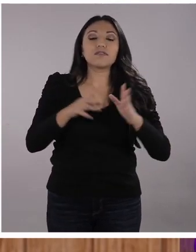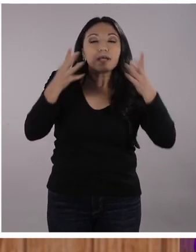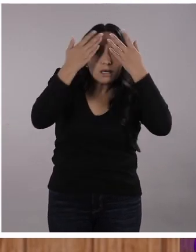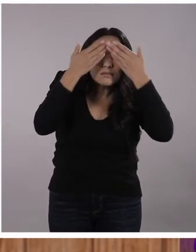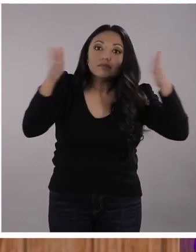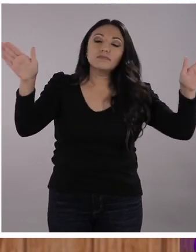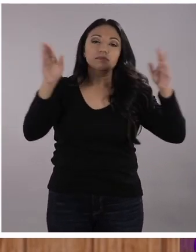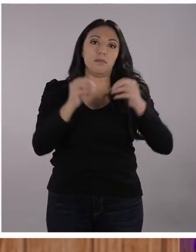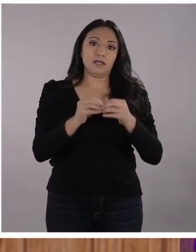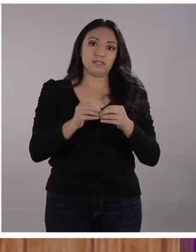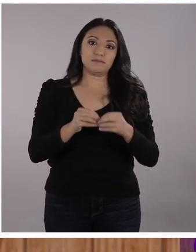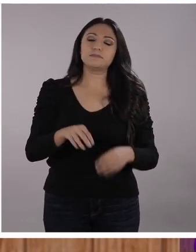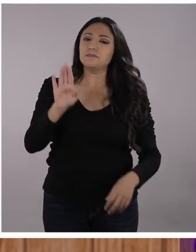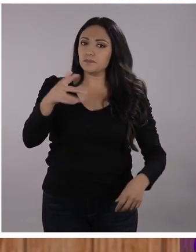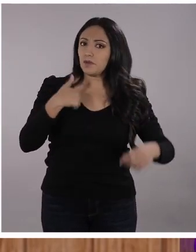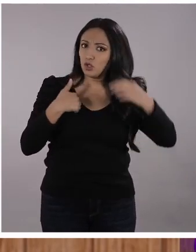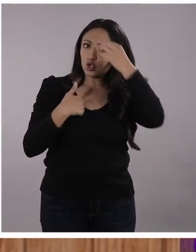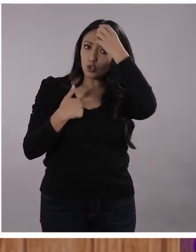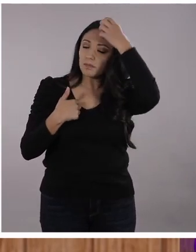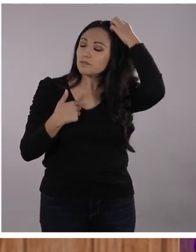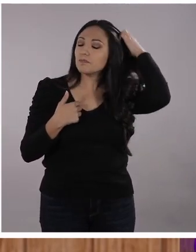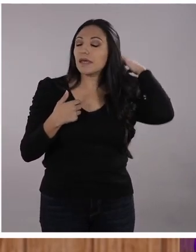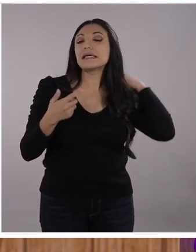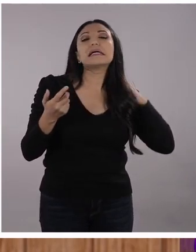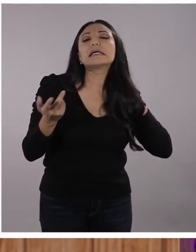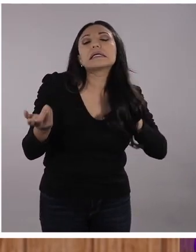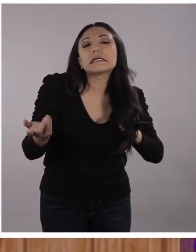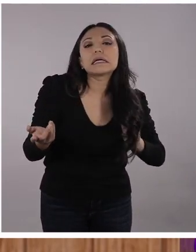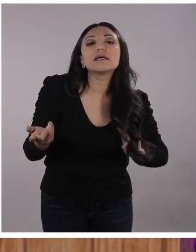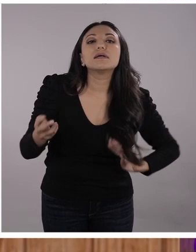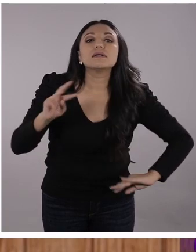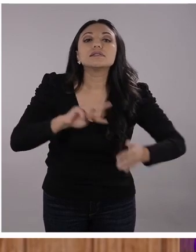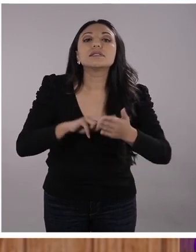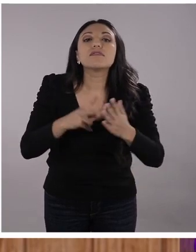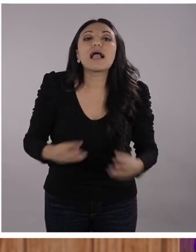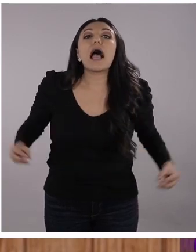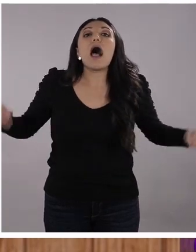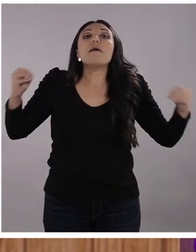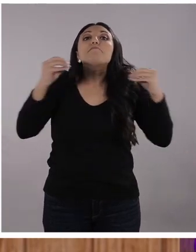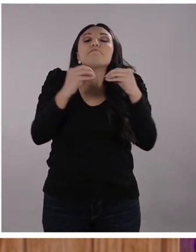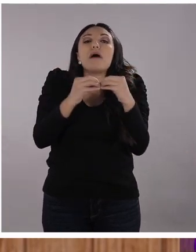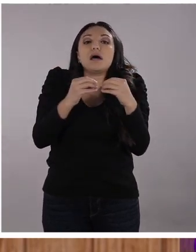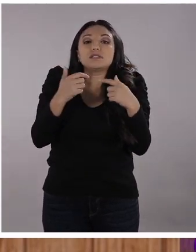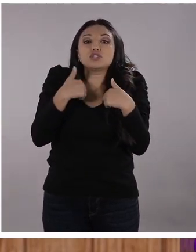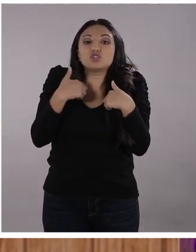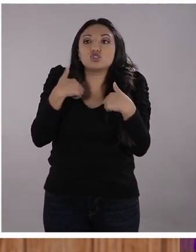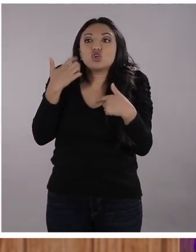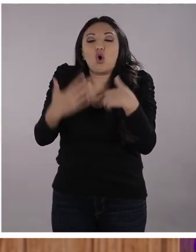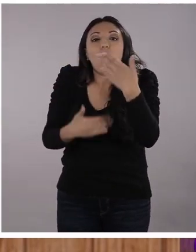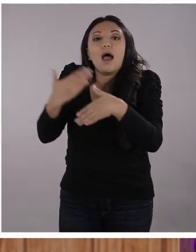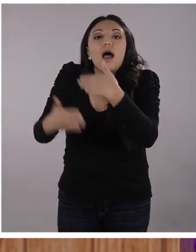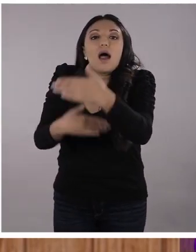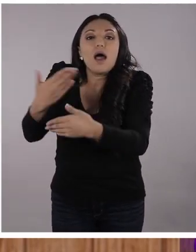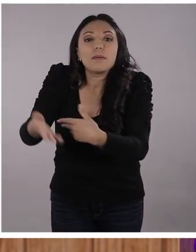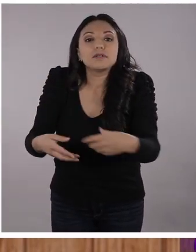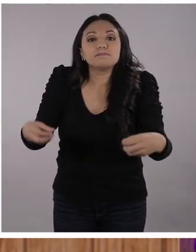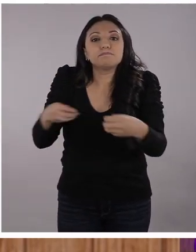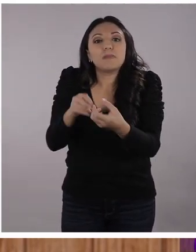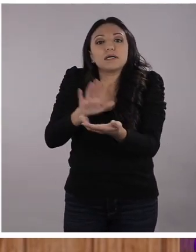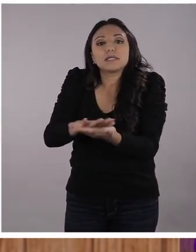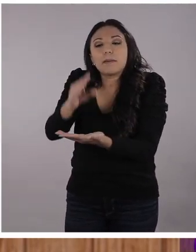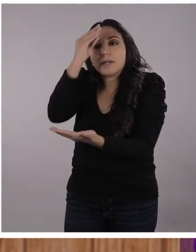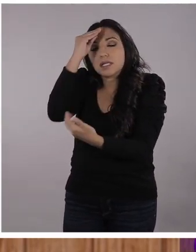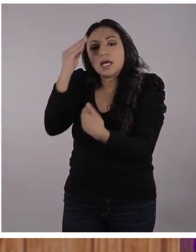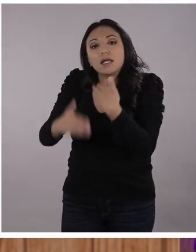siempre. ¿Qué es lo que yo he extendido? Es decir, ¿qué más quisiera yo seguir aprendiendo?